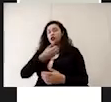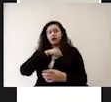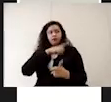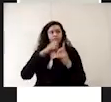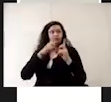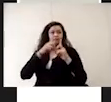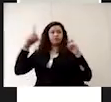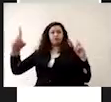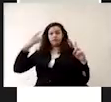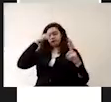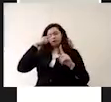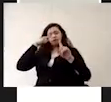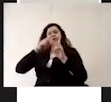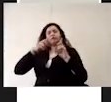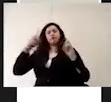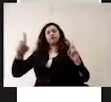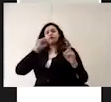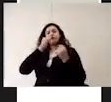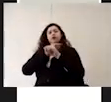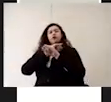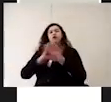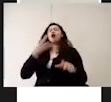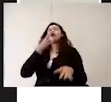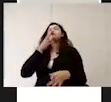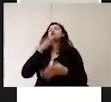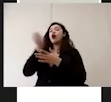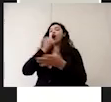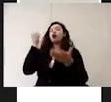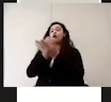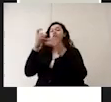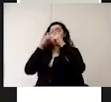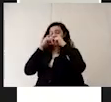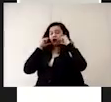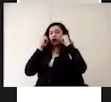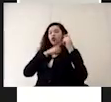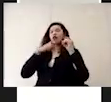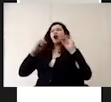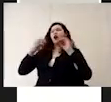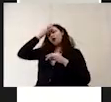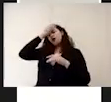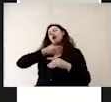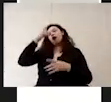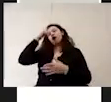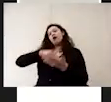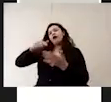debe haber también información sobre el uso obligatorio de cubrebocas y caretas en zonas de trabajo